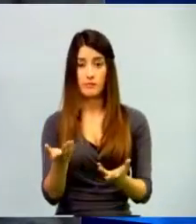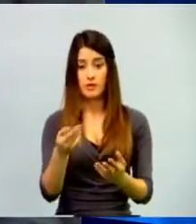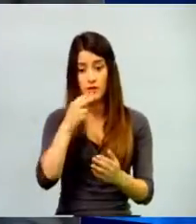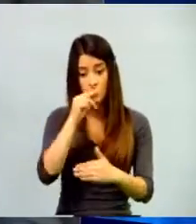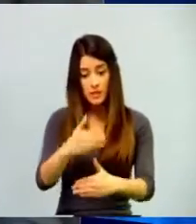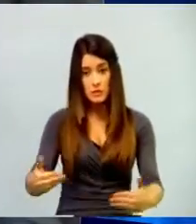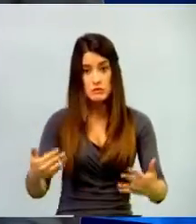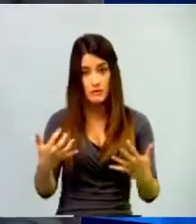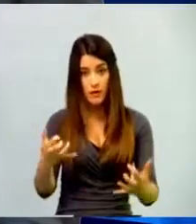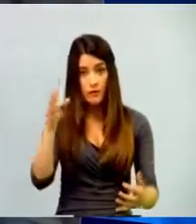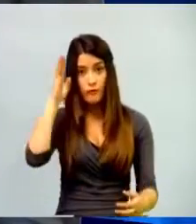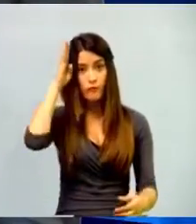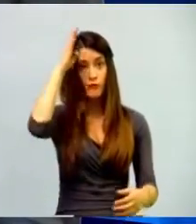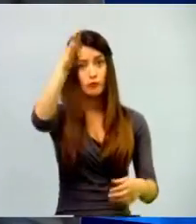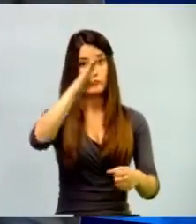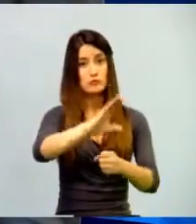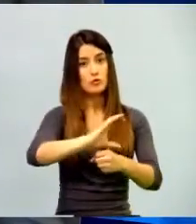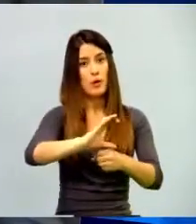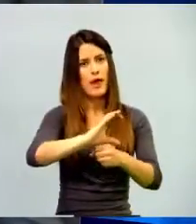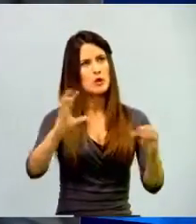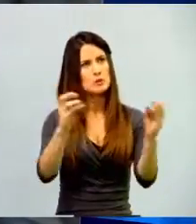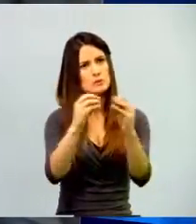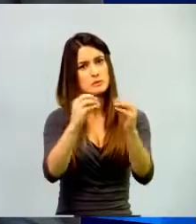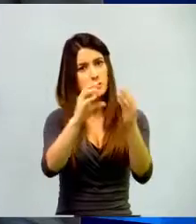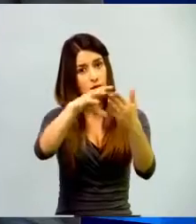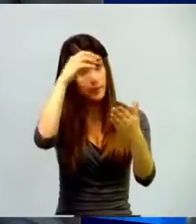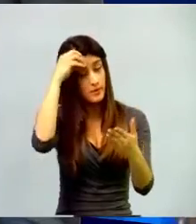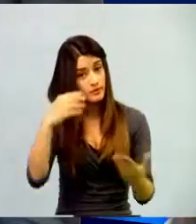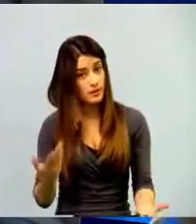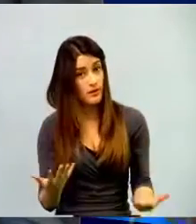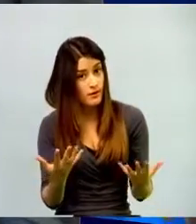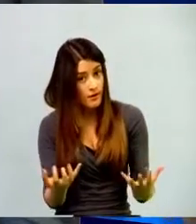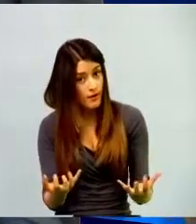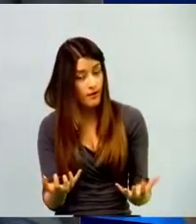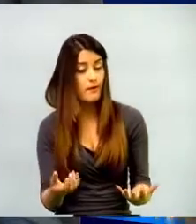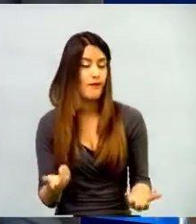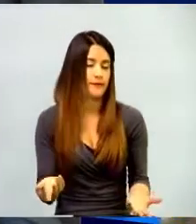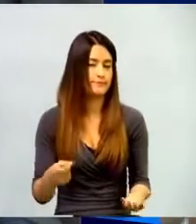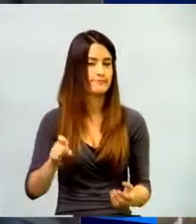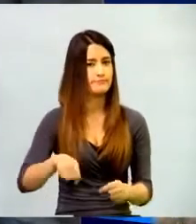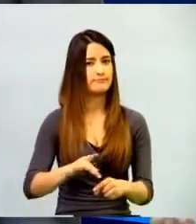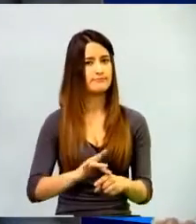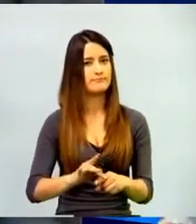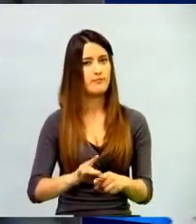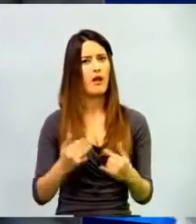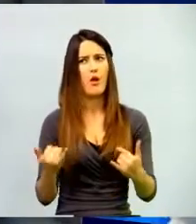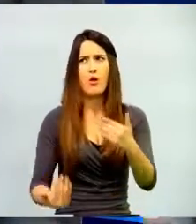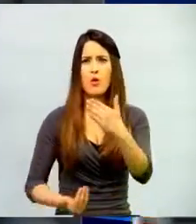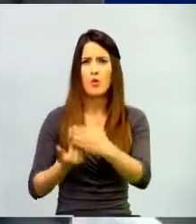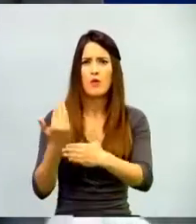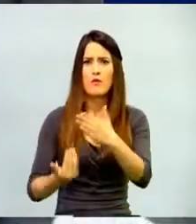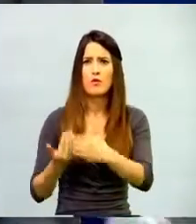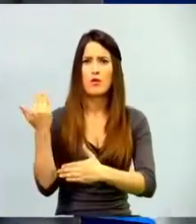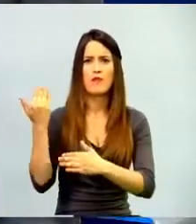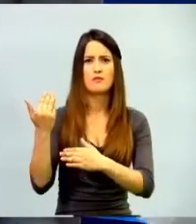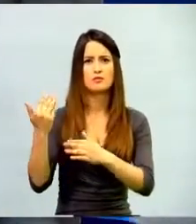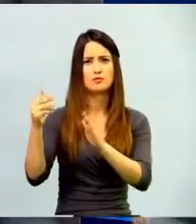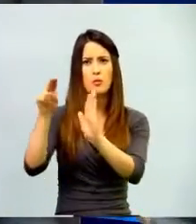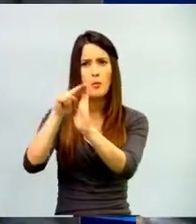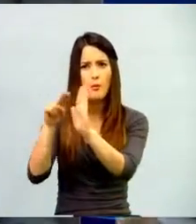del aprendizaje. Cada vez hay más como fenómenos globales y políticas que competen muchas cosas de